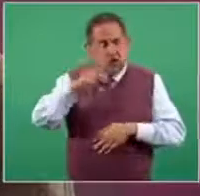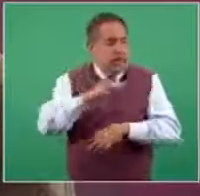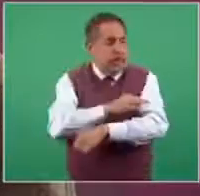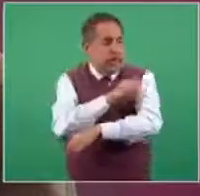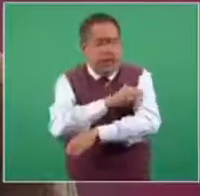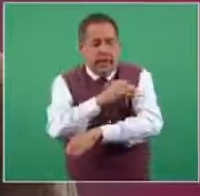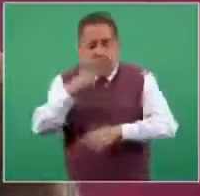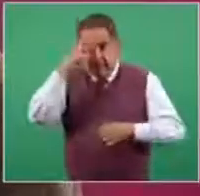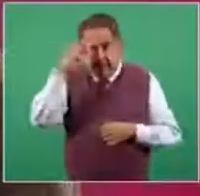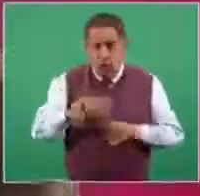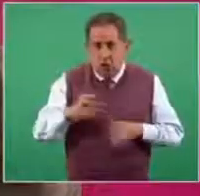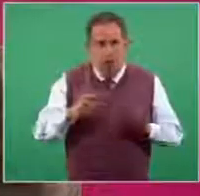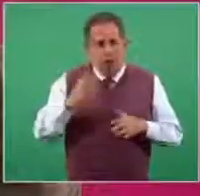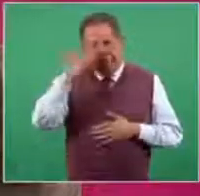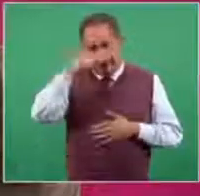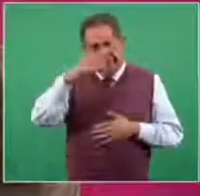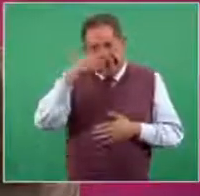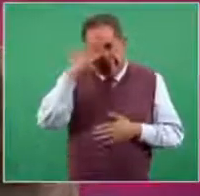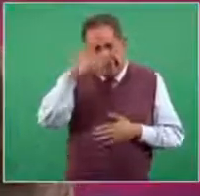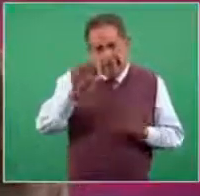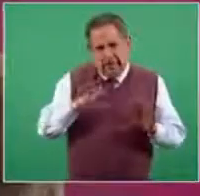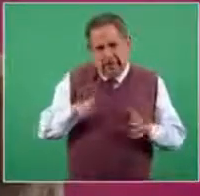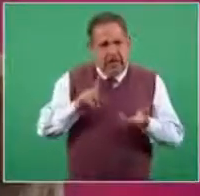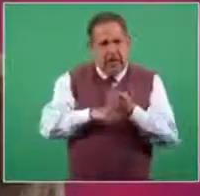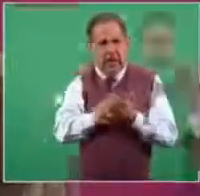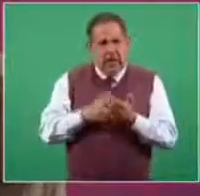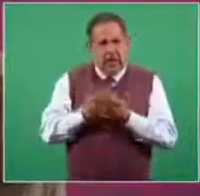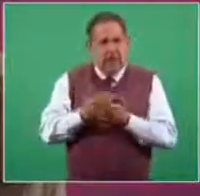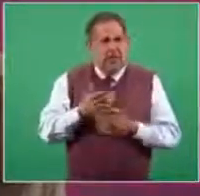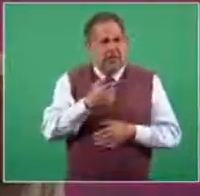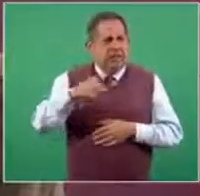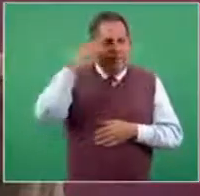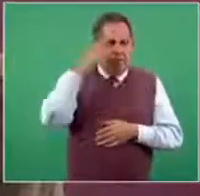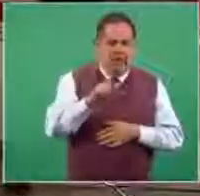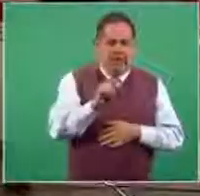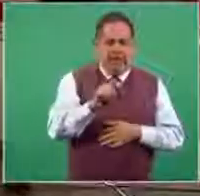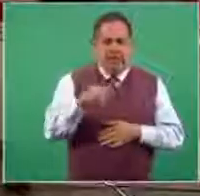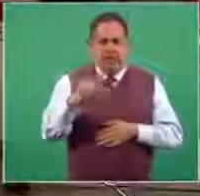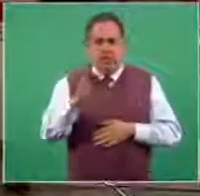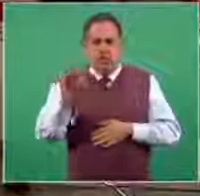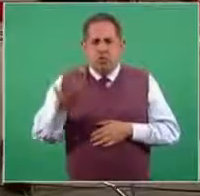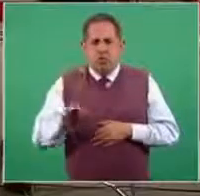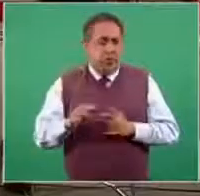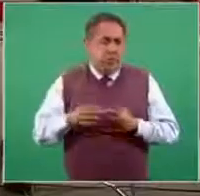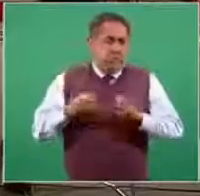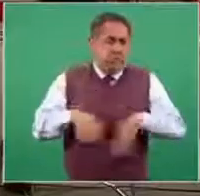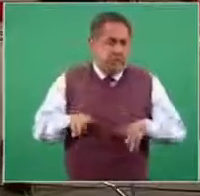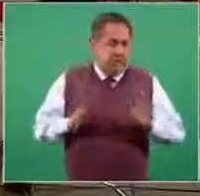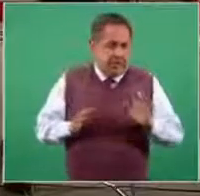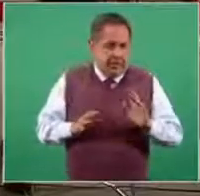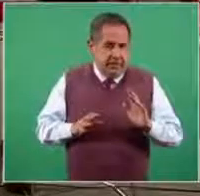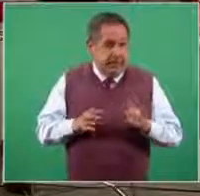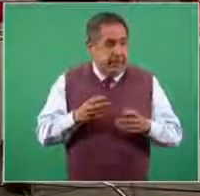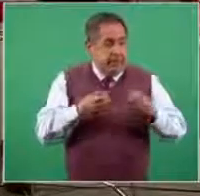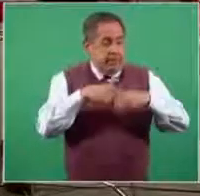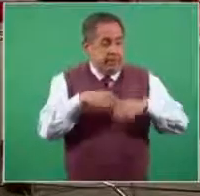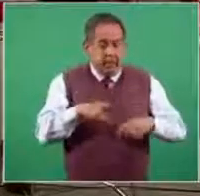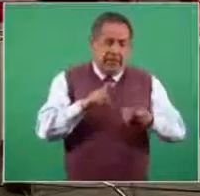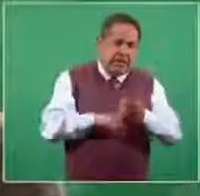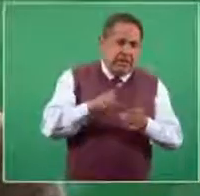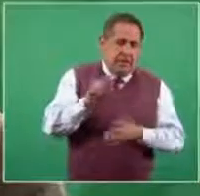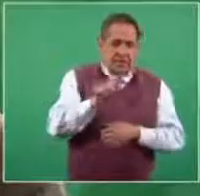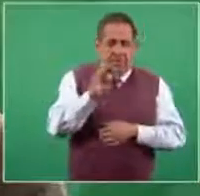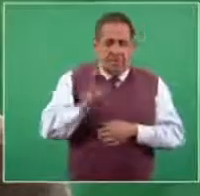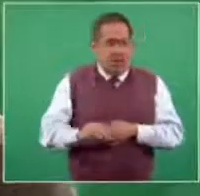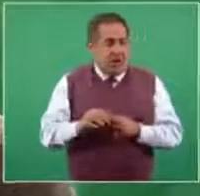vacunación en México considera esto, que hay desperdicio hasta del 15, 20 por ciento. Entonces, ante un desperdicio o pérdida